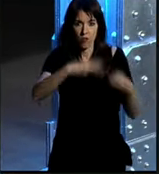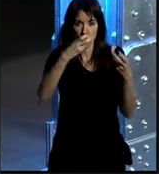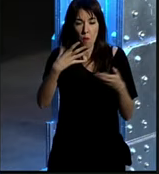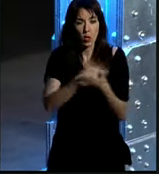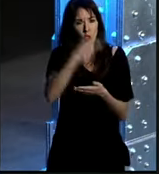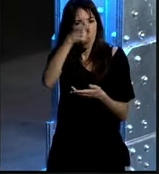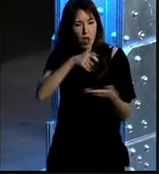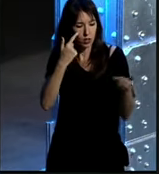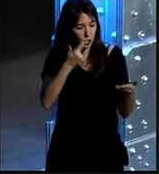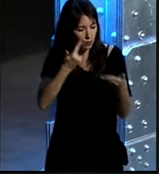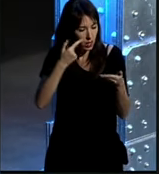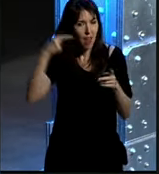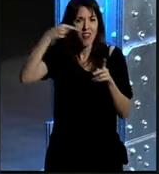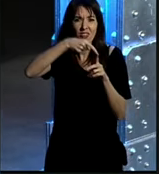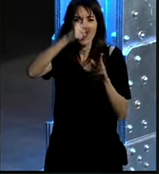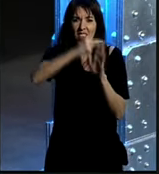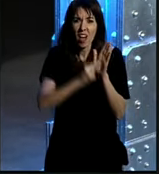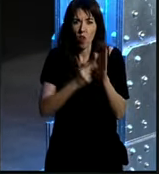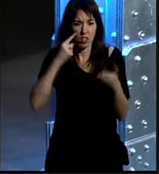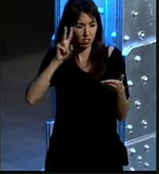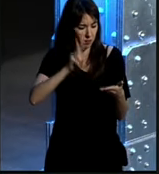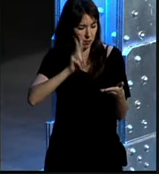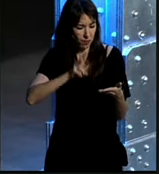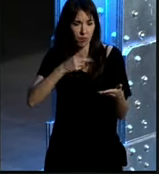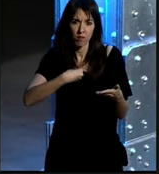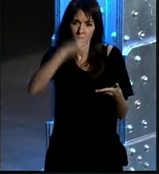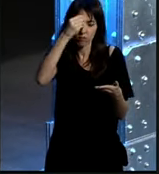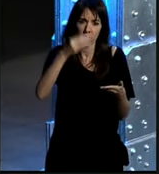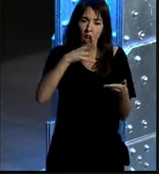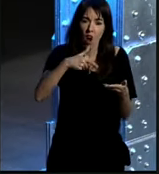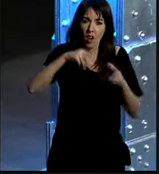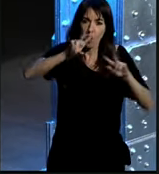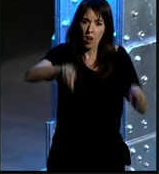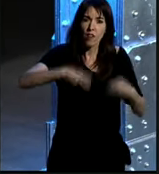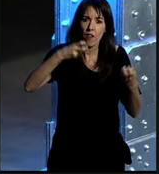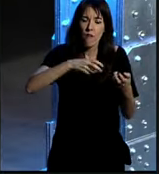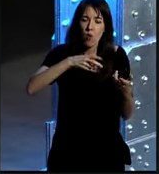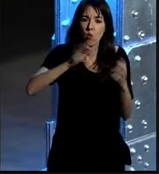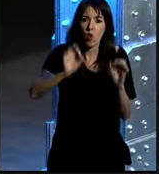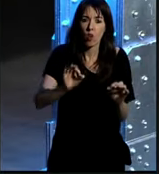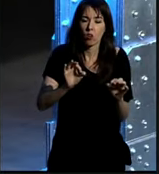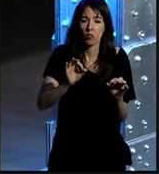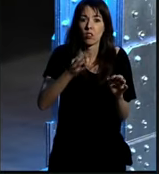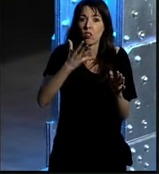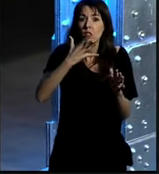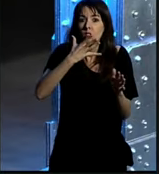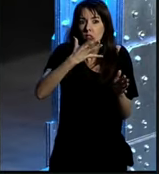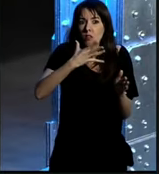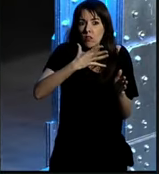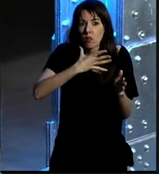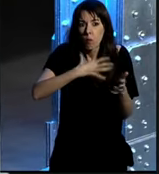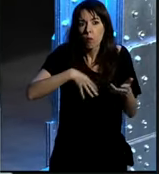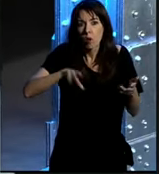que veo y todos los indicadores que veo yo creo que estamos ante una revolución que probablemente no tenga